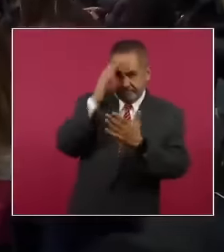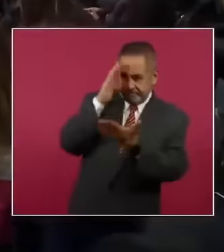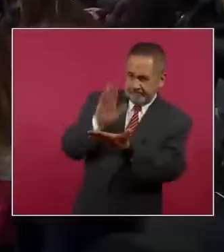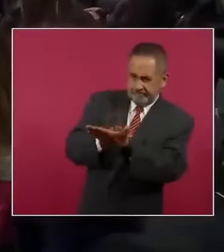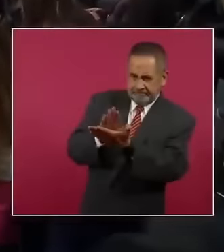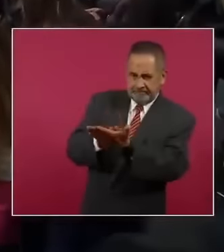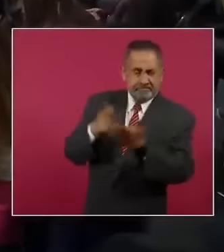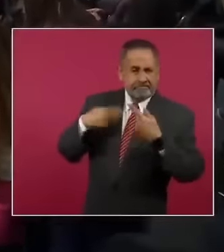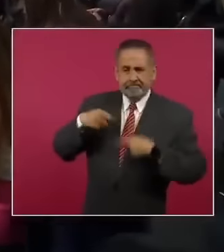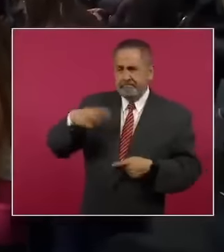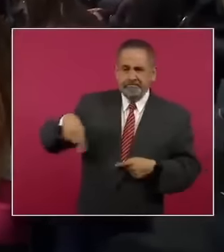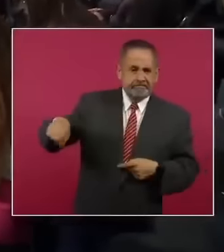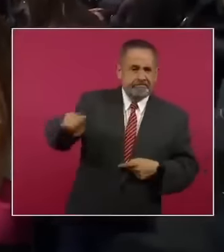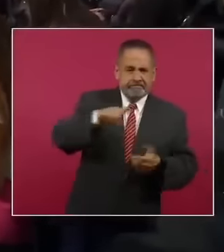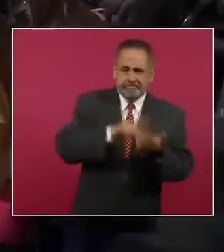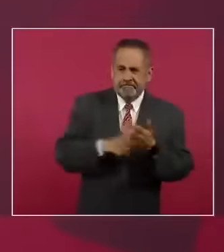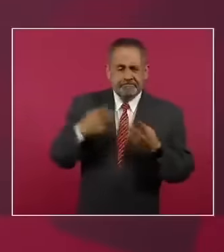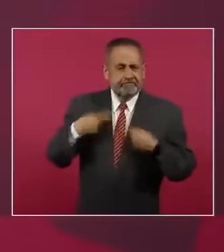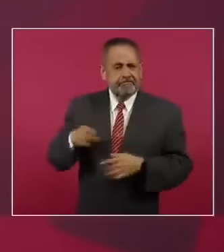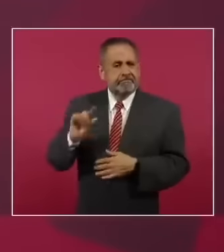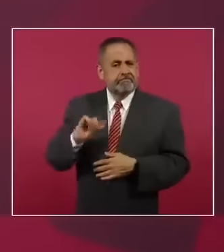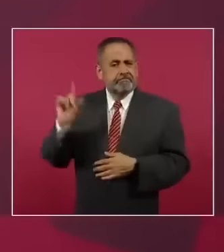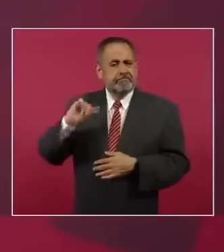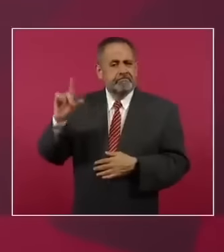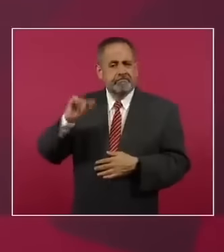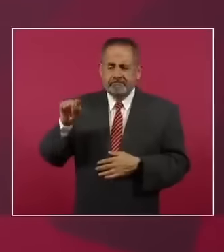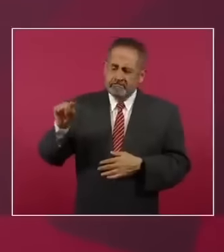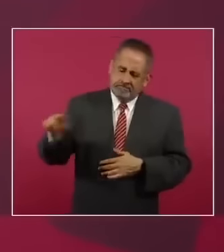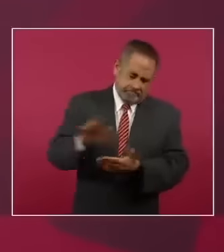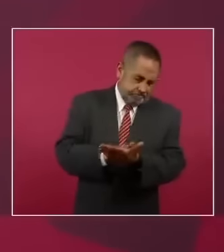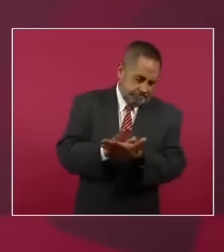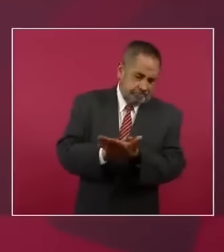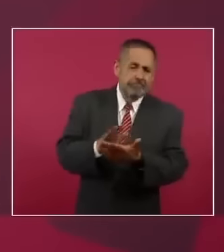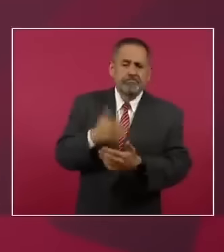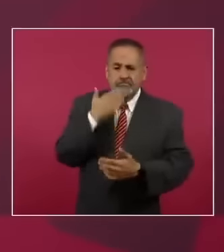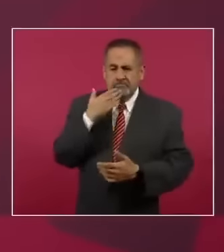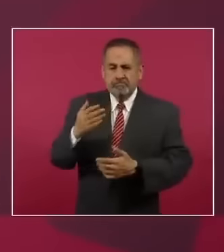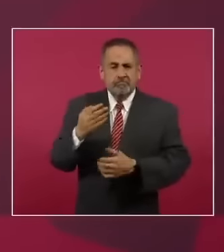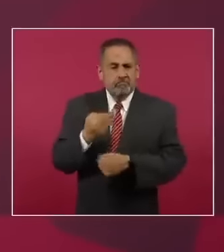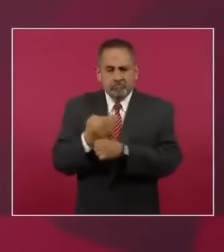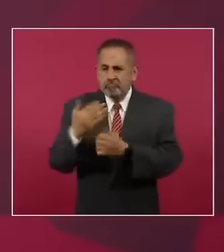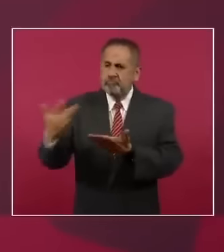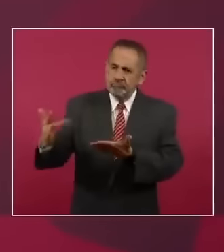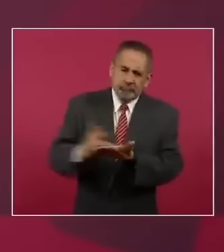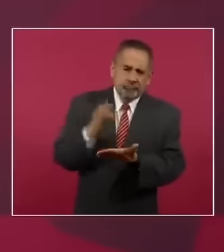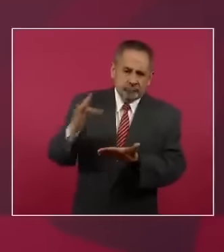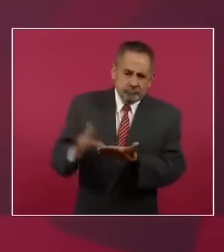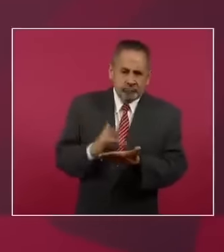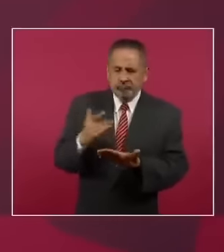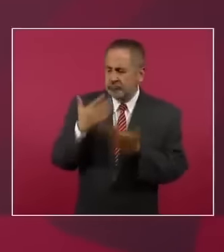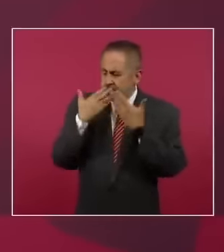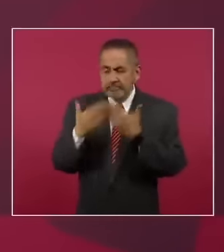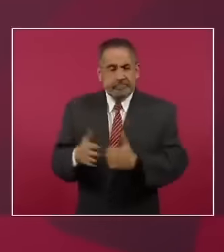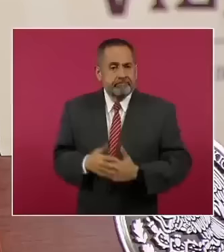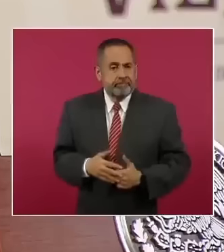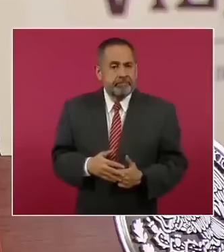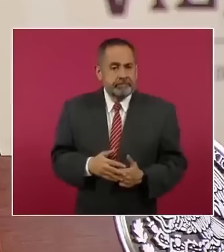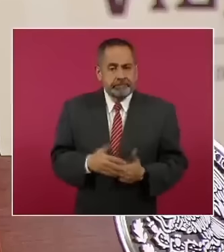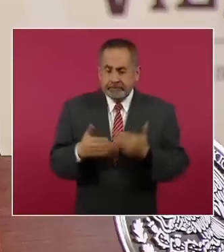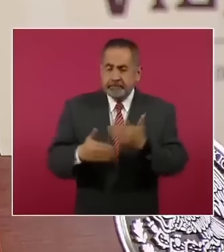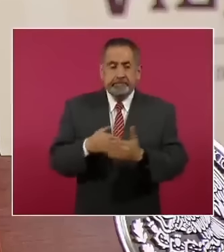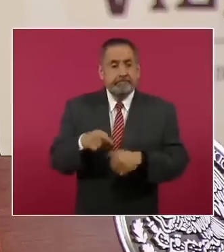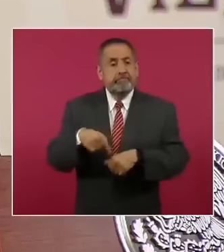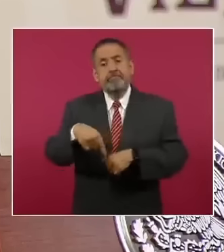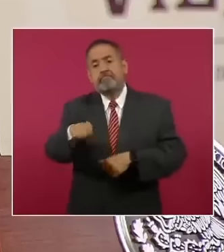y a las autoridades que nos están apoyando y vamos por eso